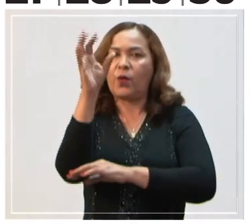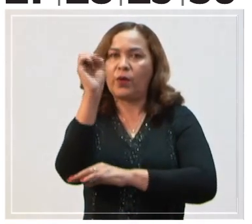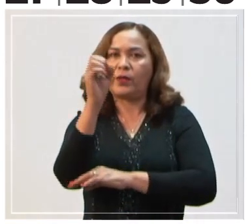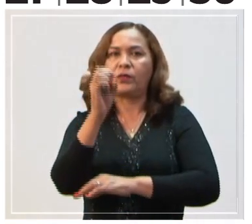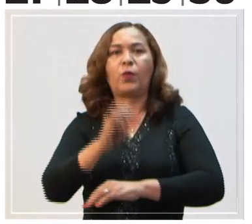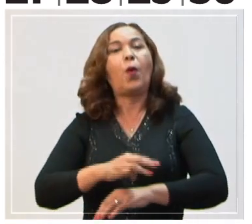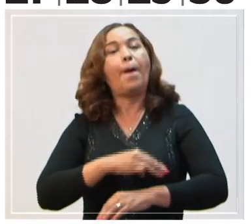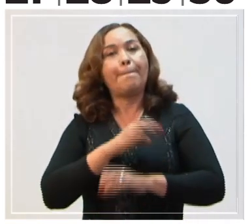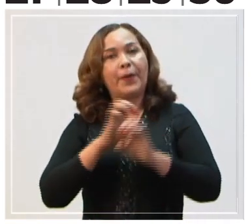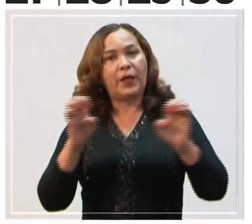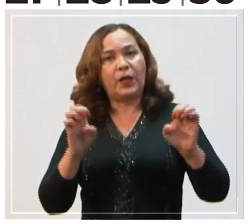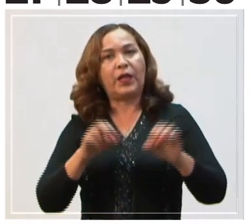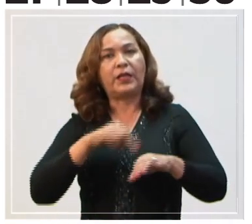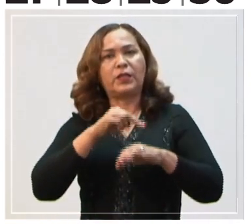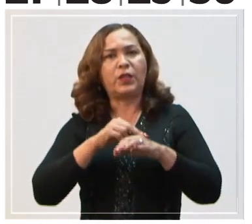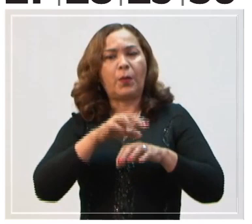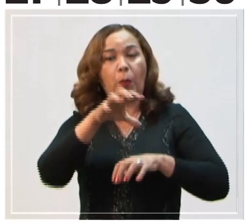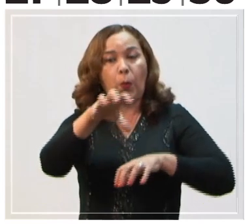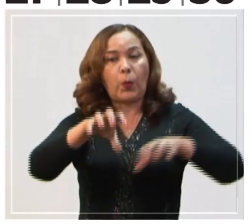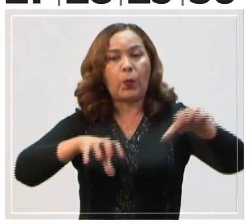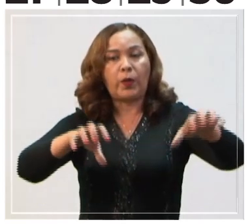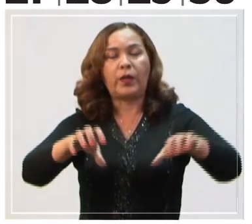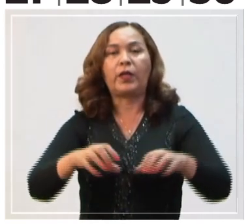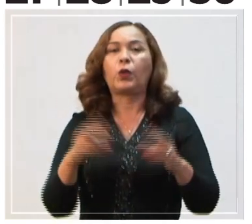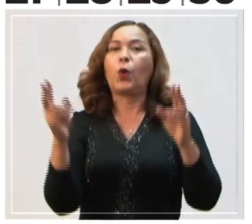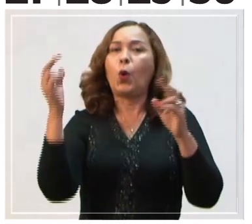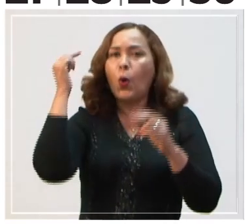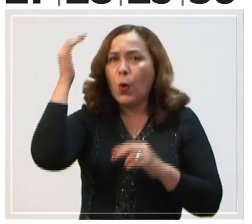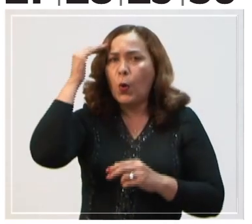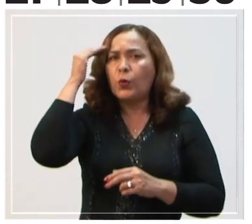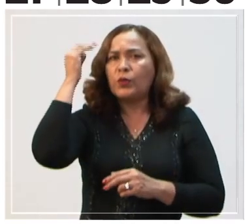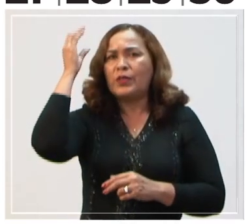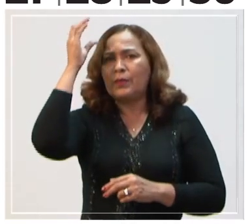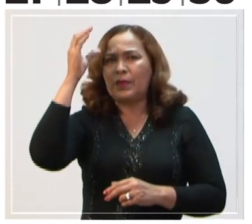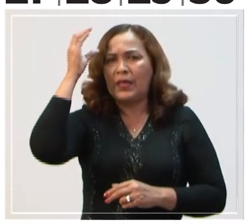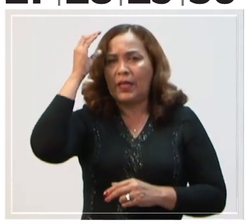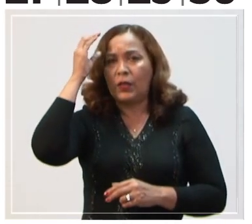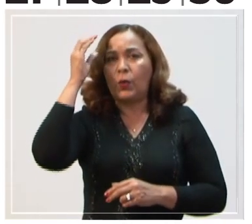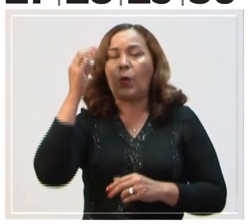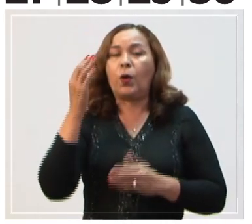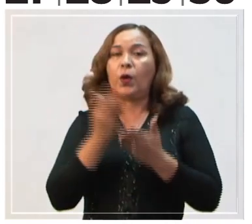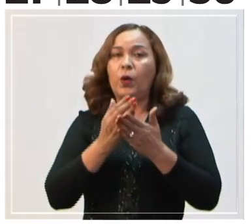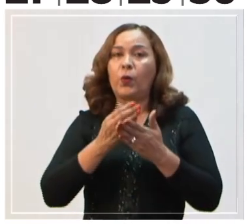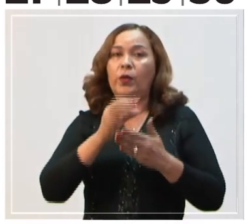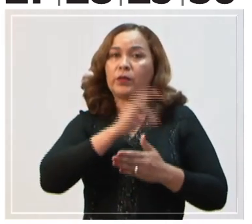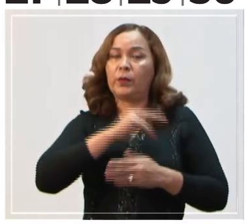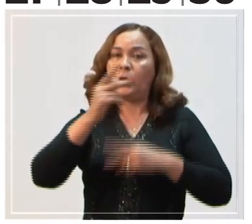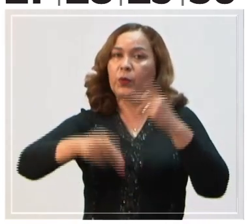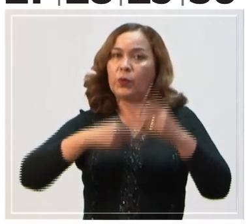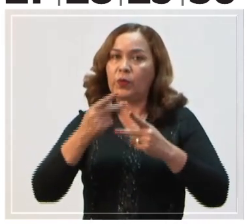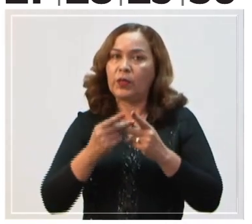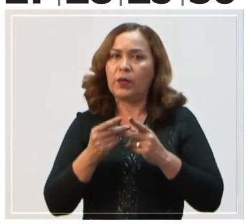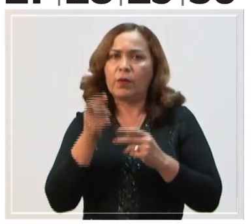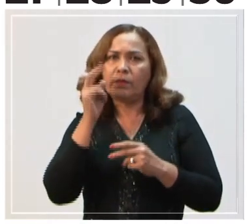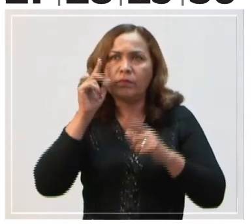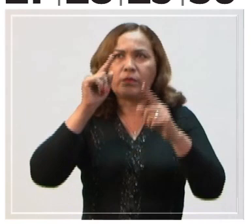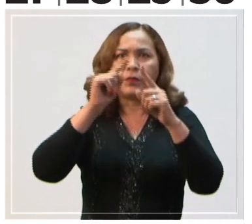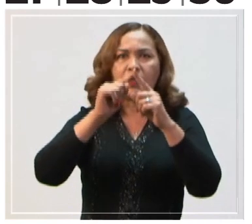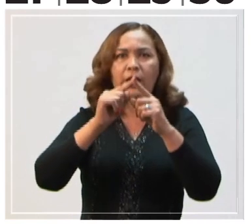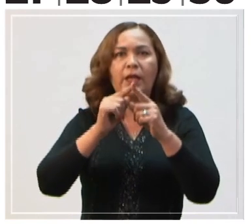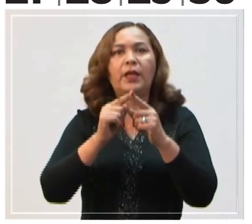del Congreso Pedagógico Nacional por Regiones del Conocimiento. Día Escuela Social Productiva y